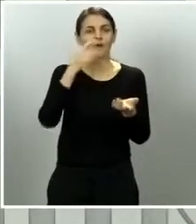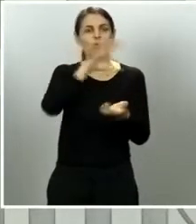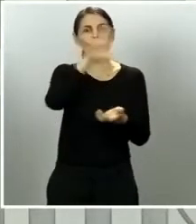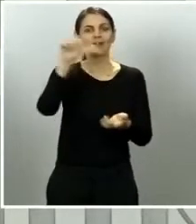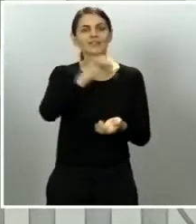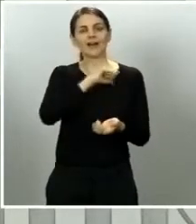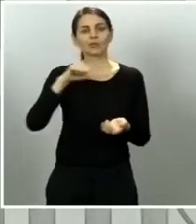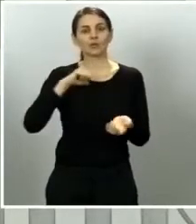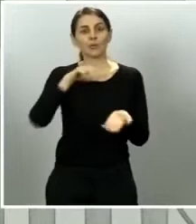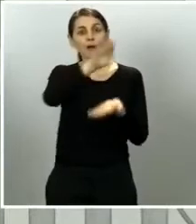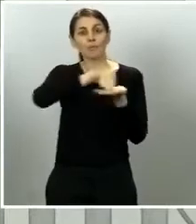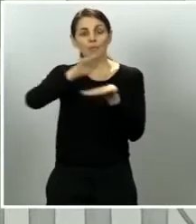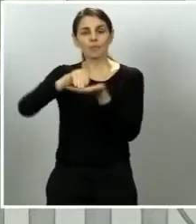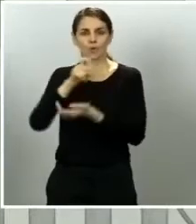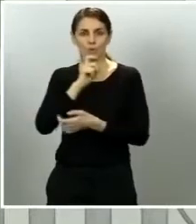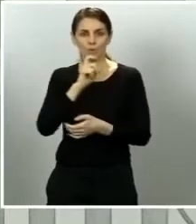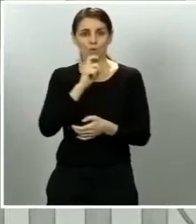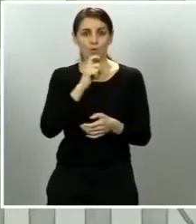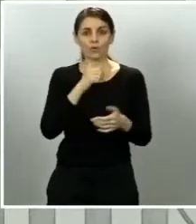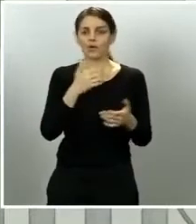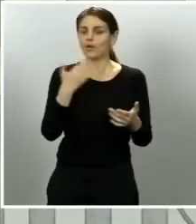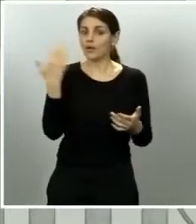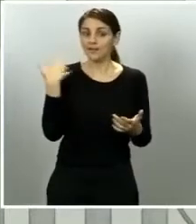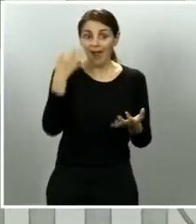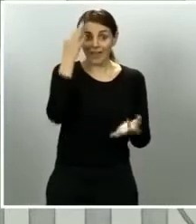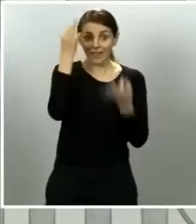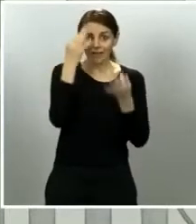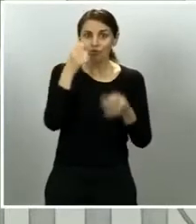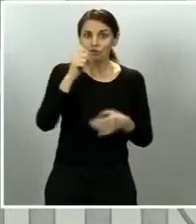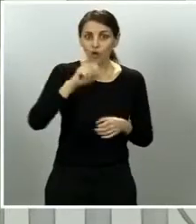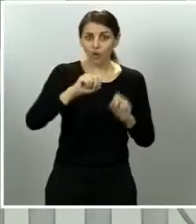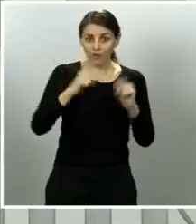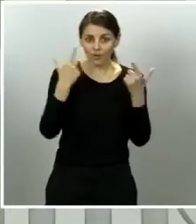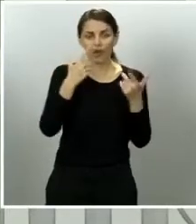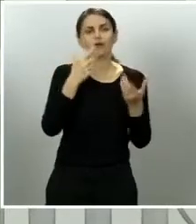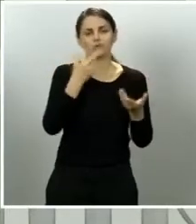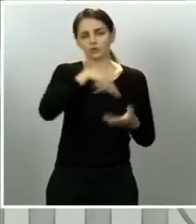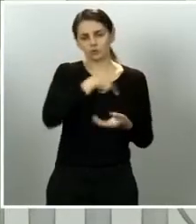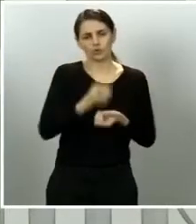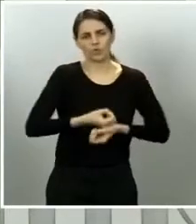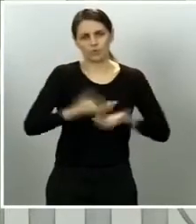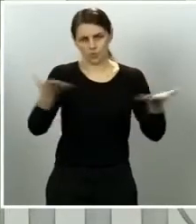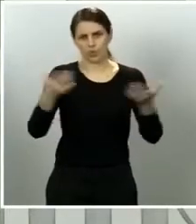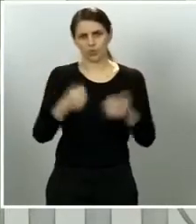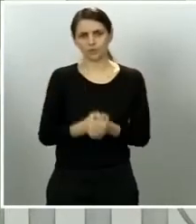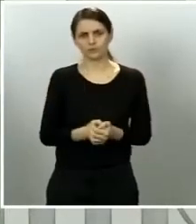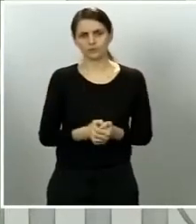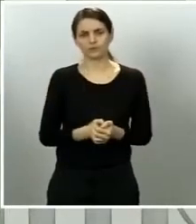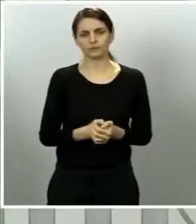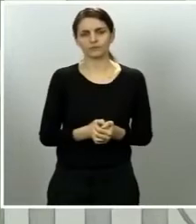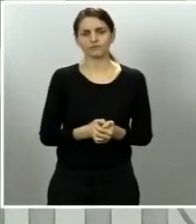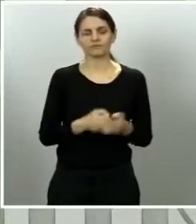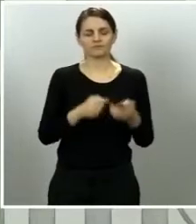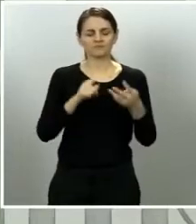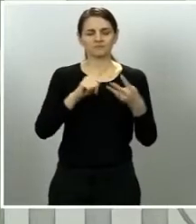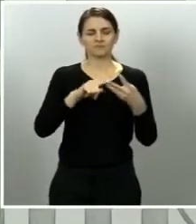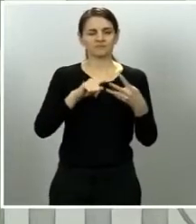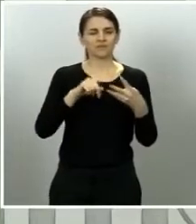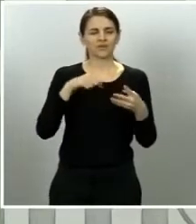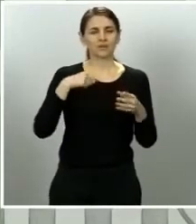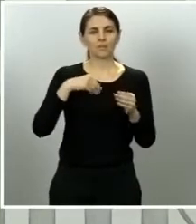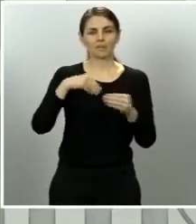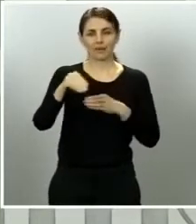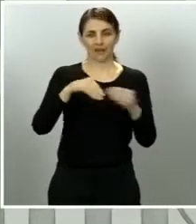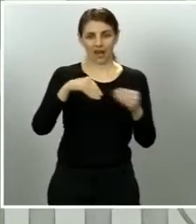disponible no se preocupen la vamos a dar a conocer respecto a los lotes de material efectivamente ha habido no en España en